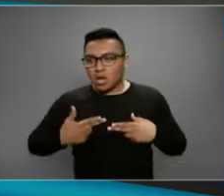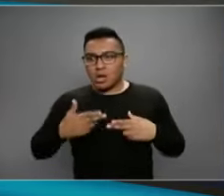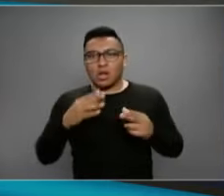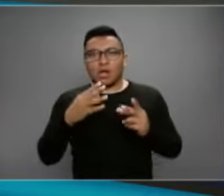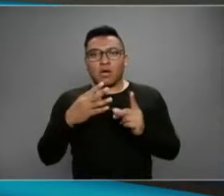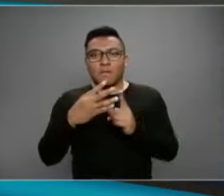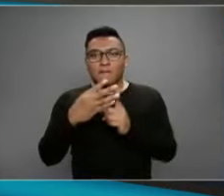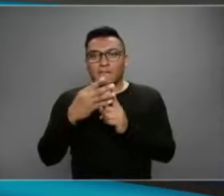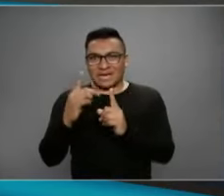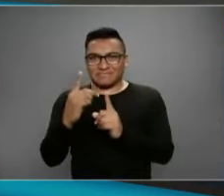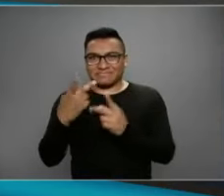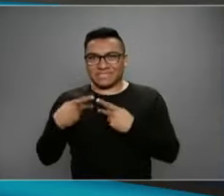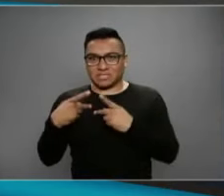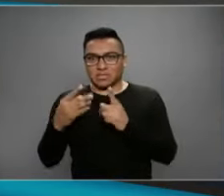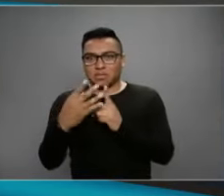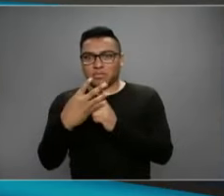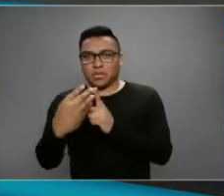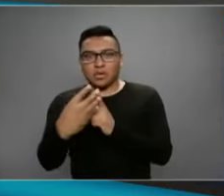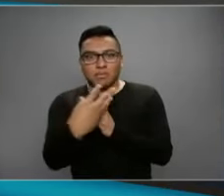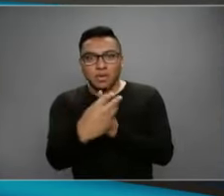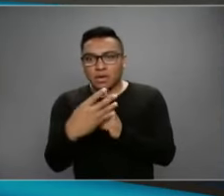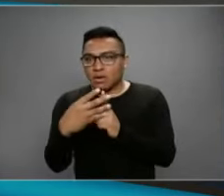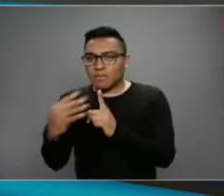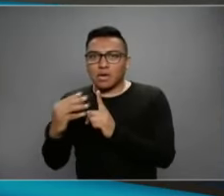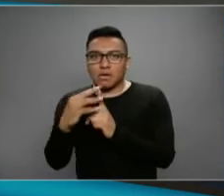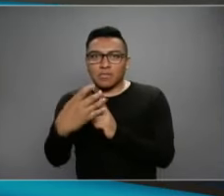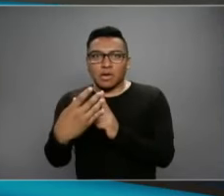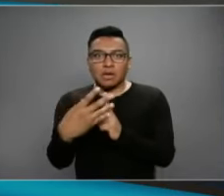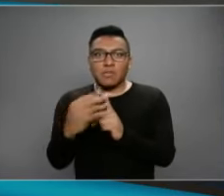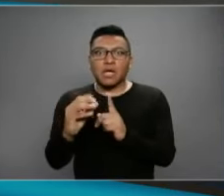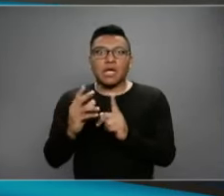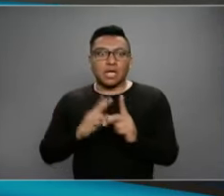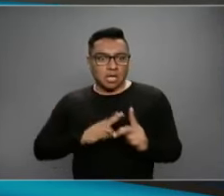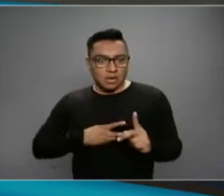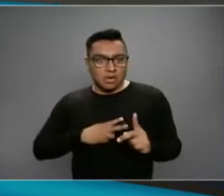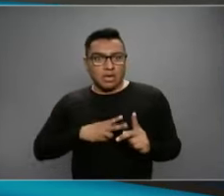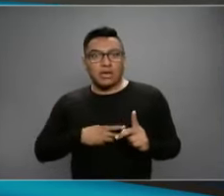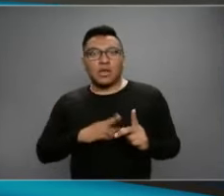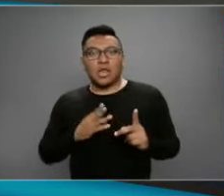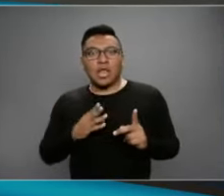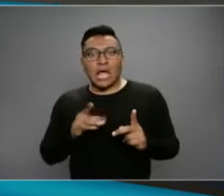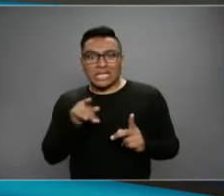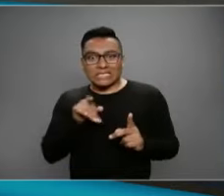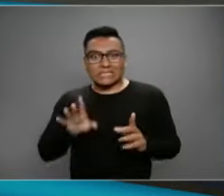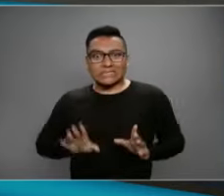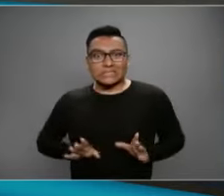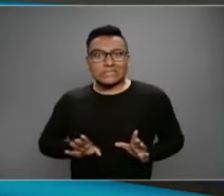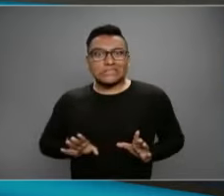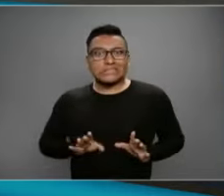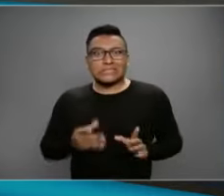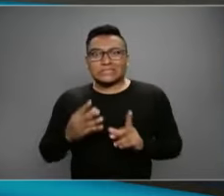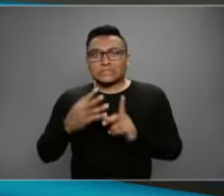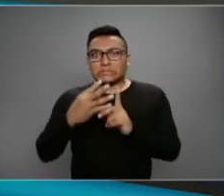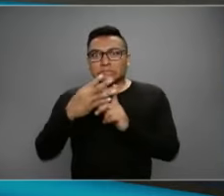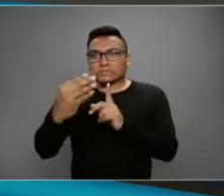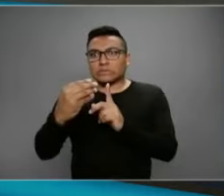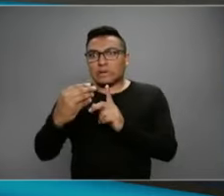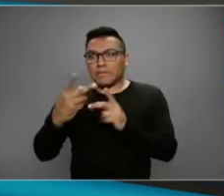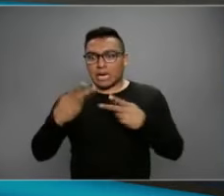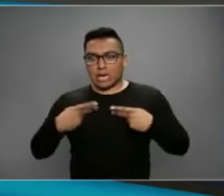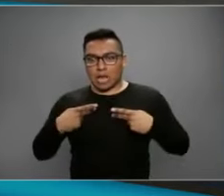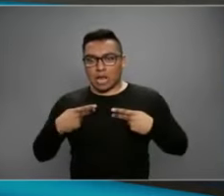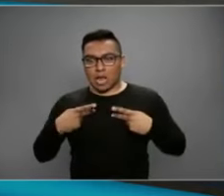intercambio, el virus adquiere la posibilidad de infectar de persona a persona.